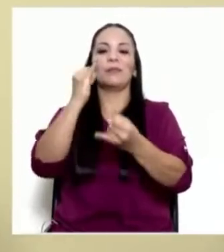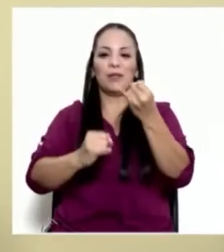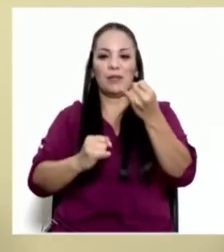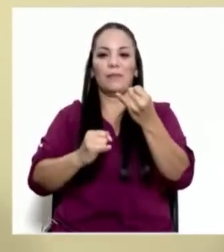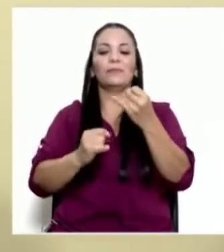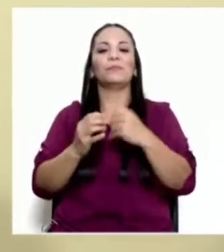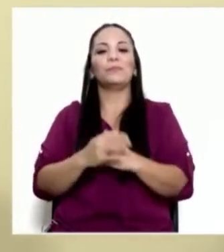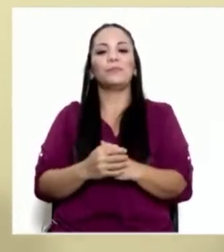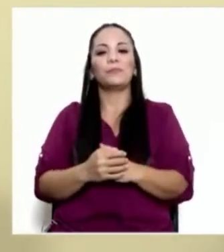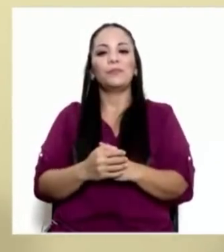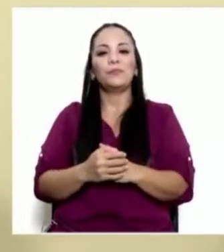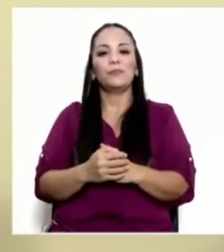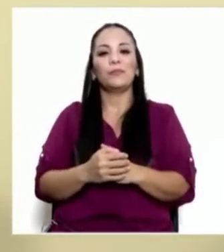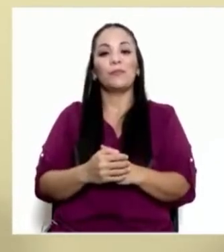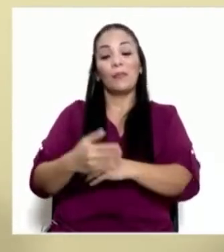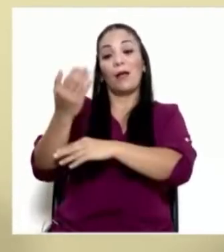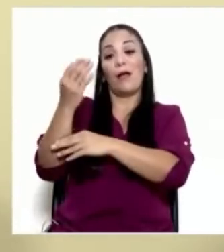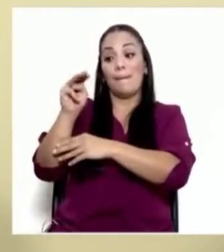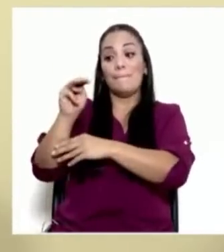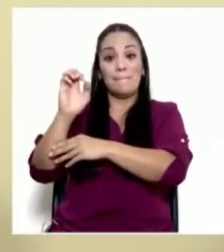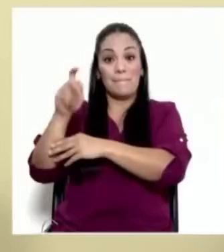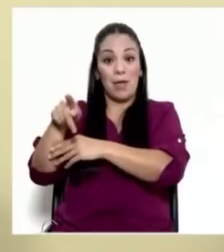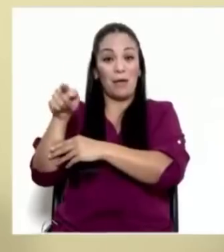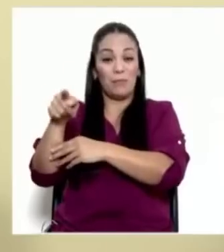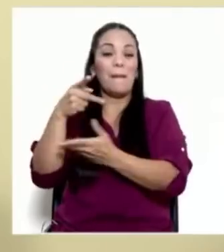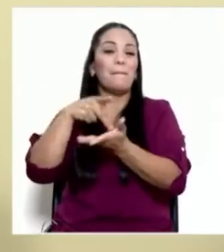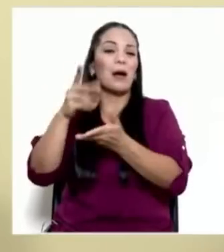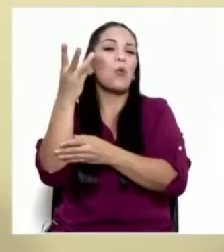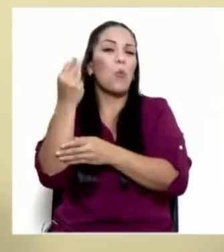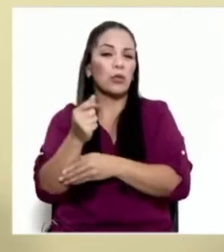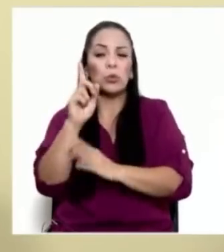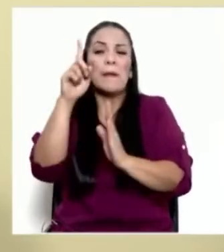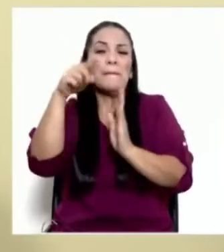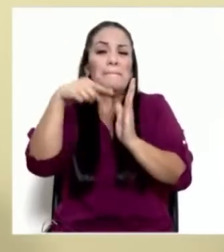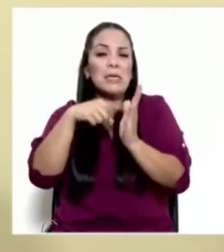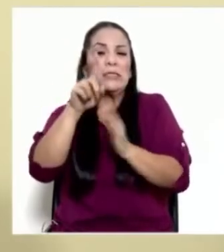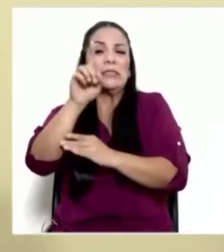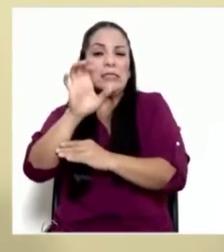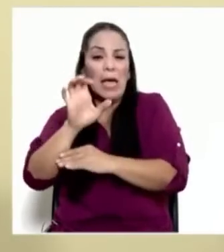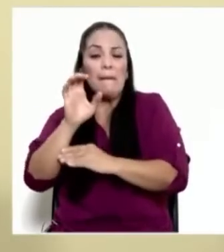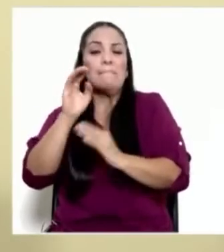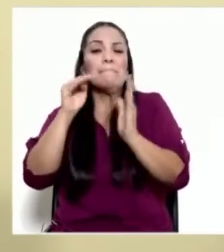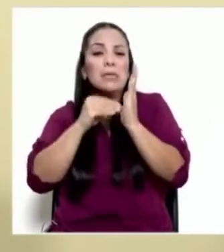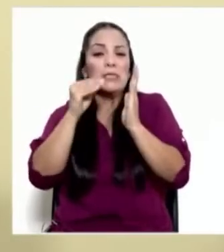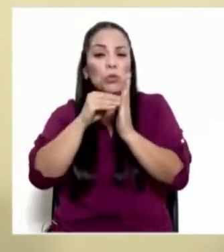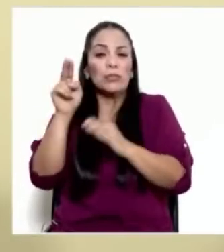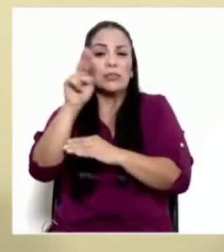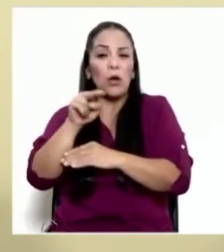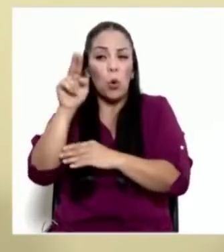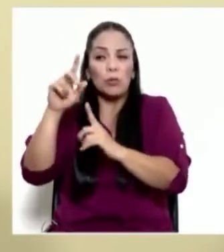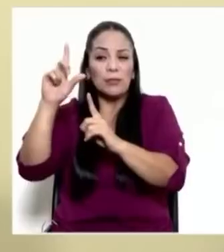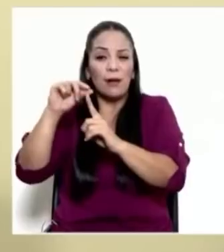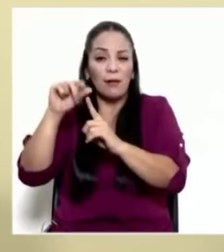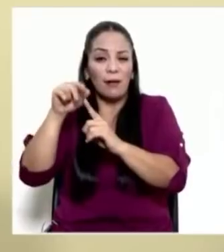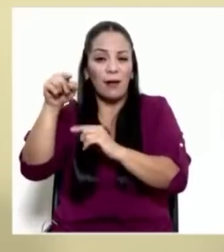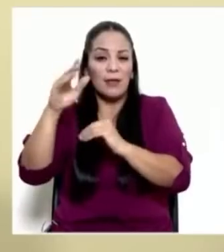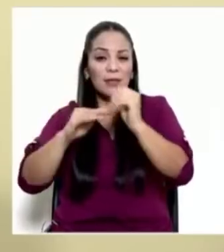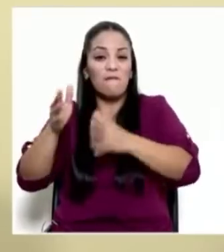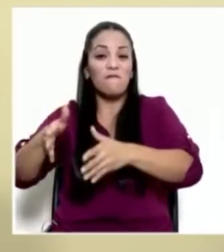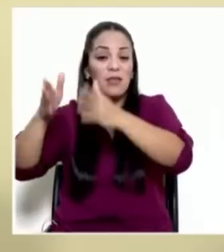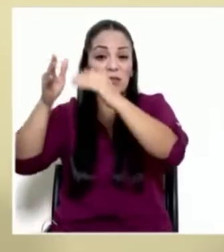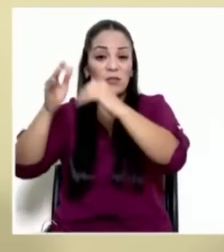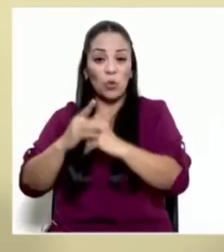El MEP les pagaba o les paga 1.100 millones de colones a ese edificio